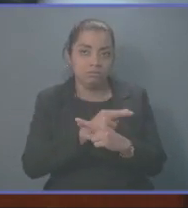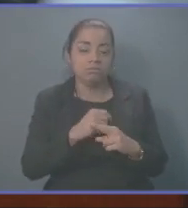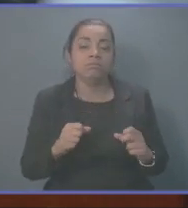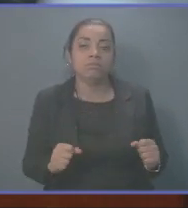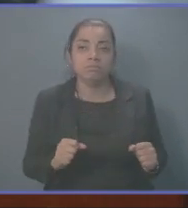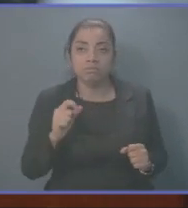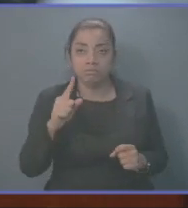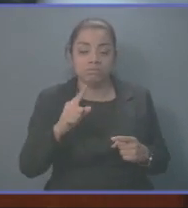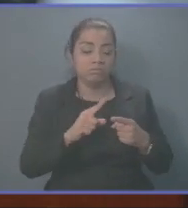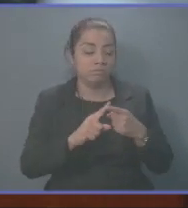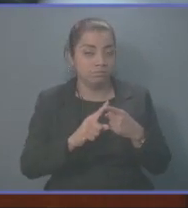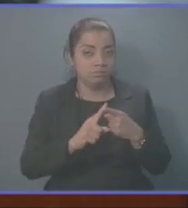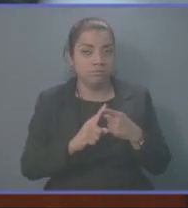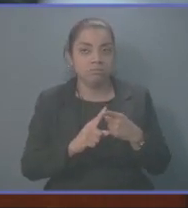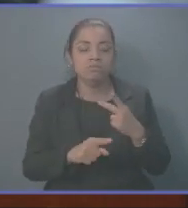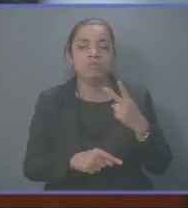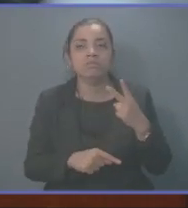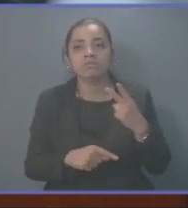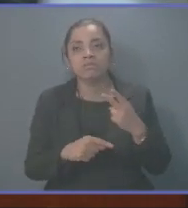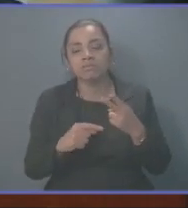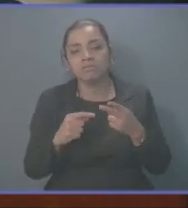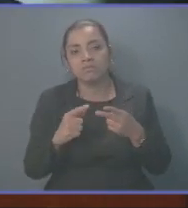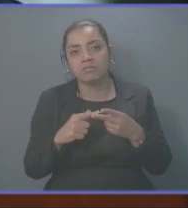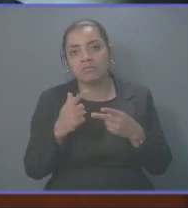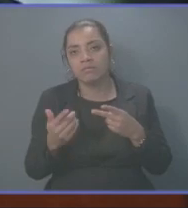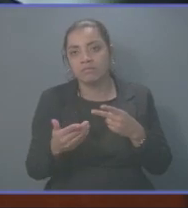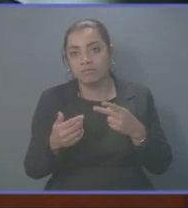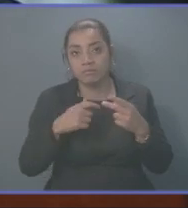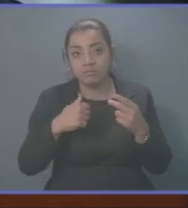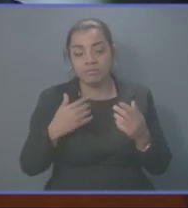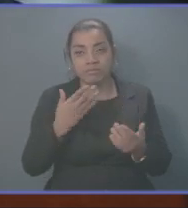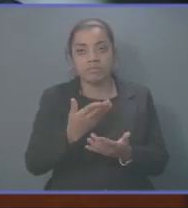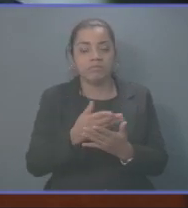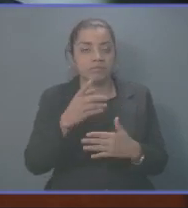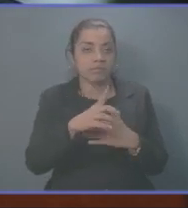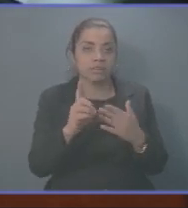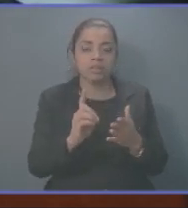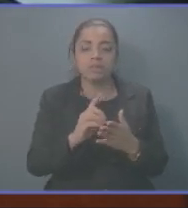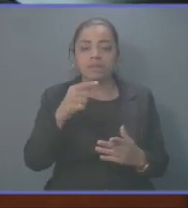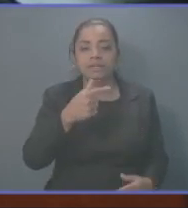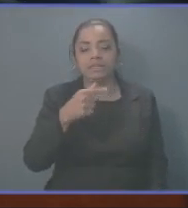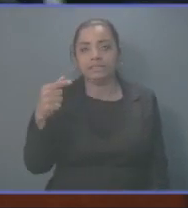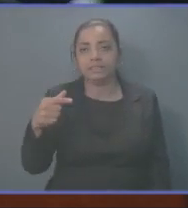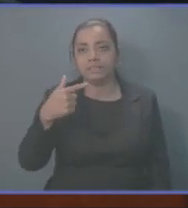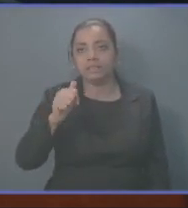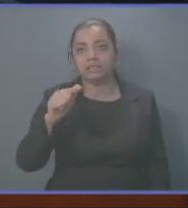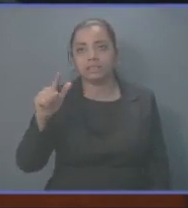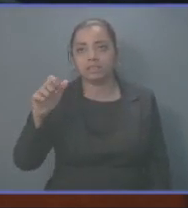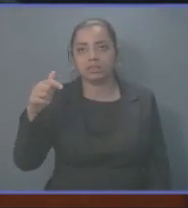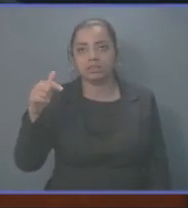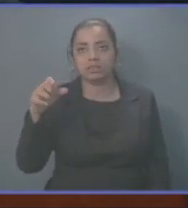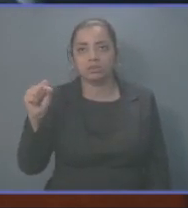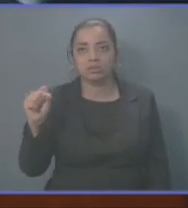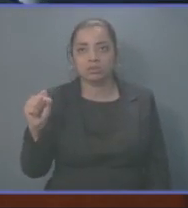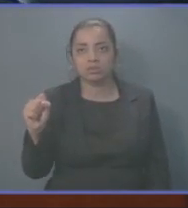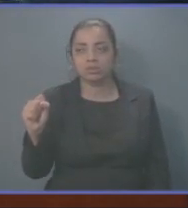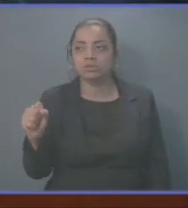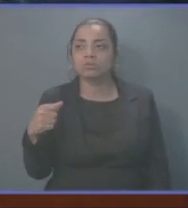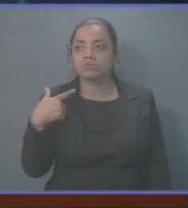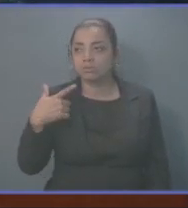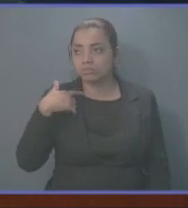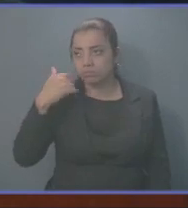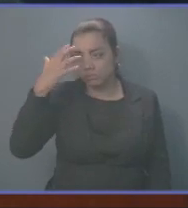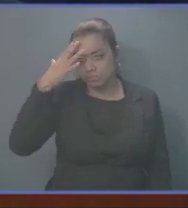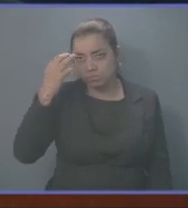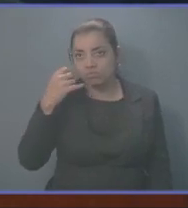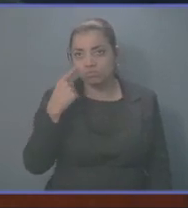Eso uno. Y en cuanto a la propuesta del diputado Gallegos, creo que va